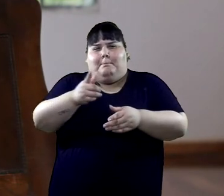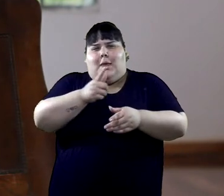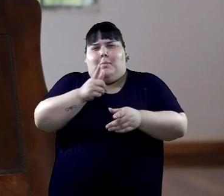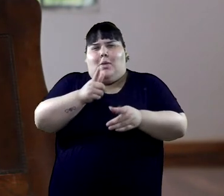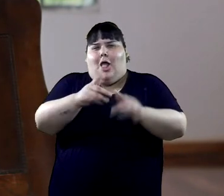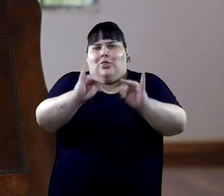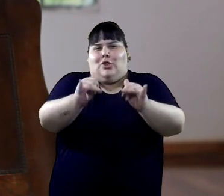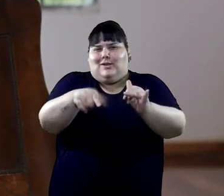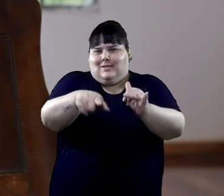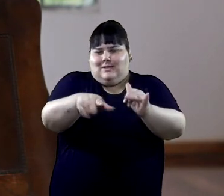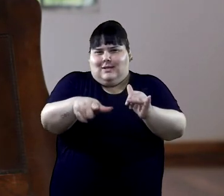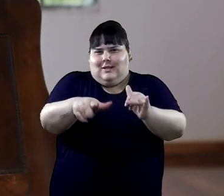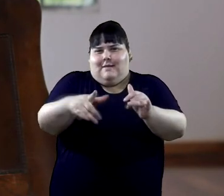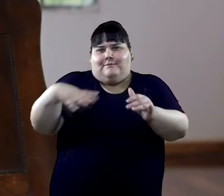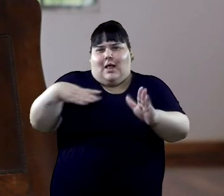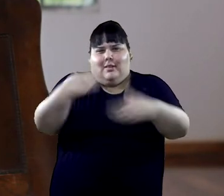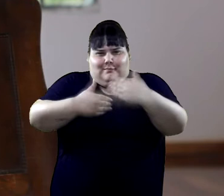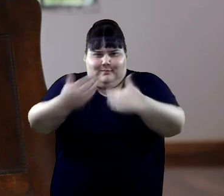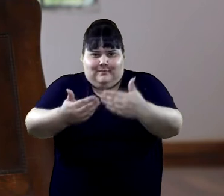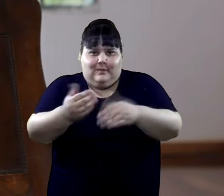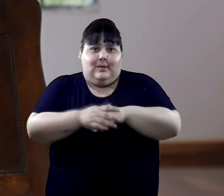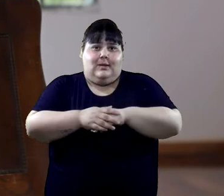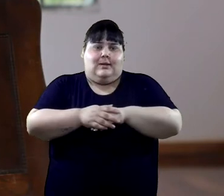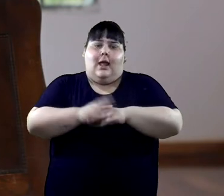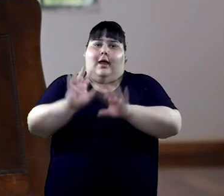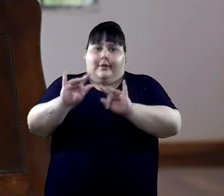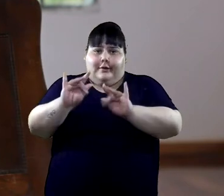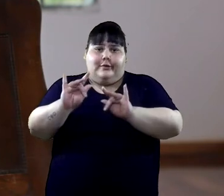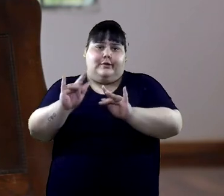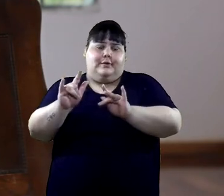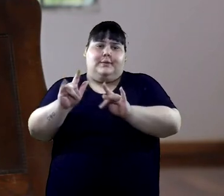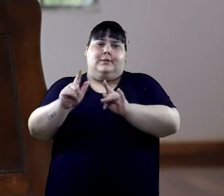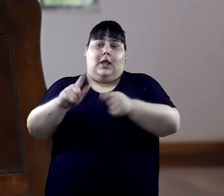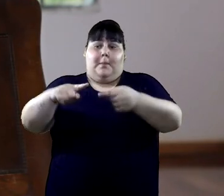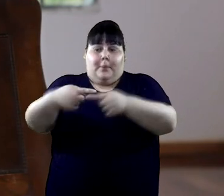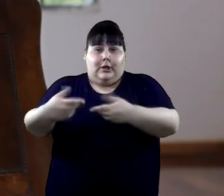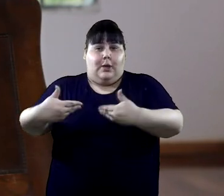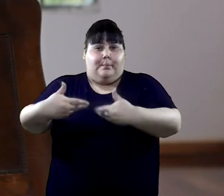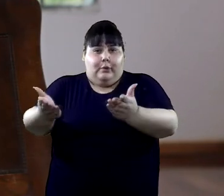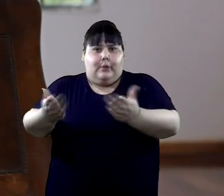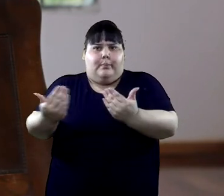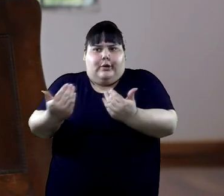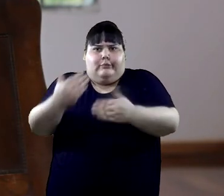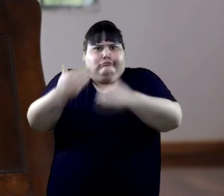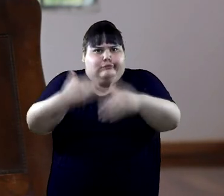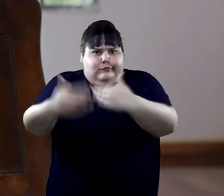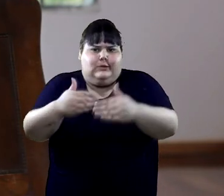Cuesta muchísimo que las políticas públicas se implementen, cuesta muchísimo.